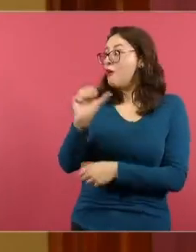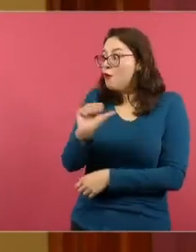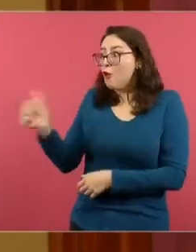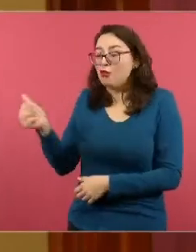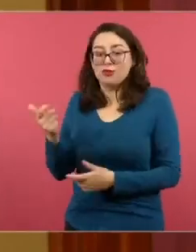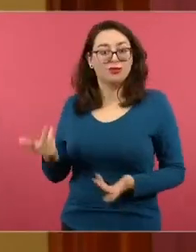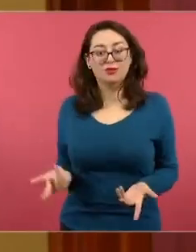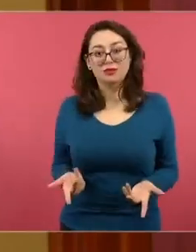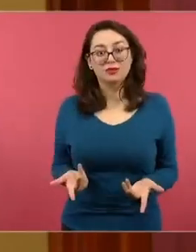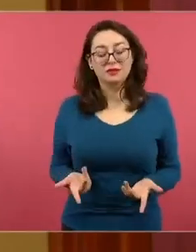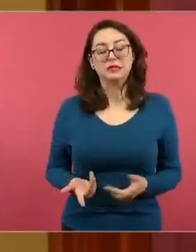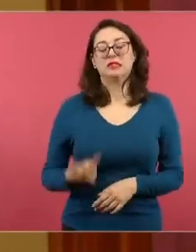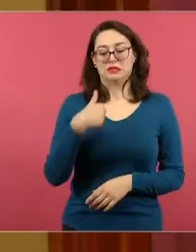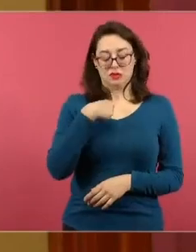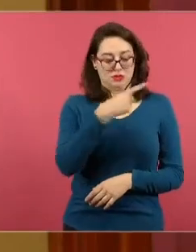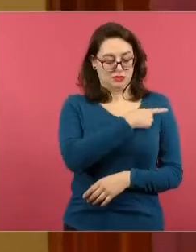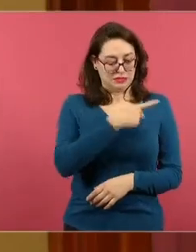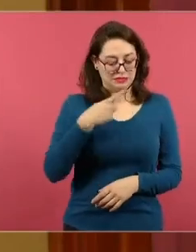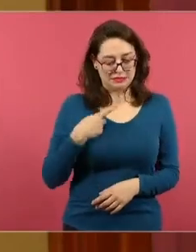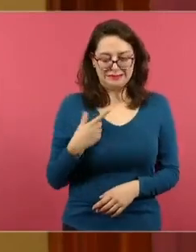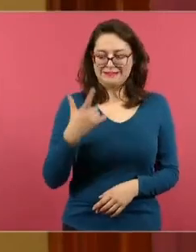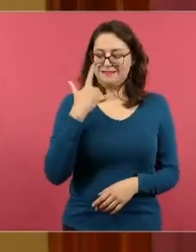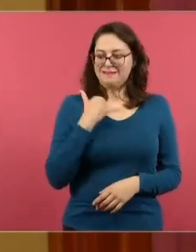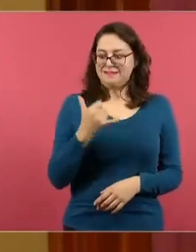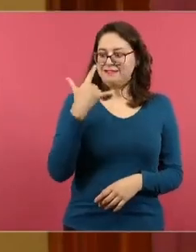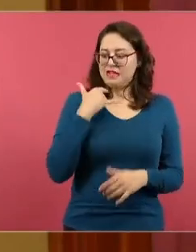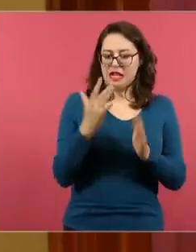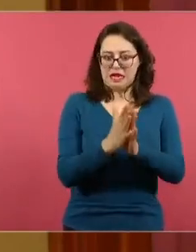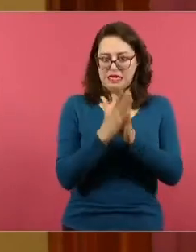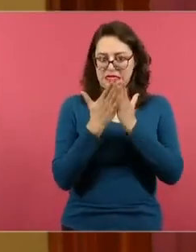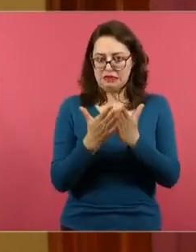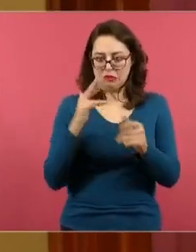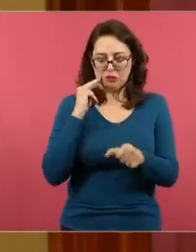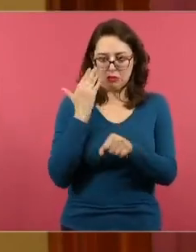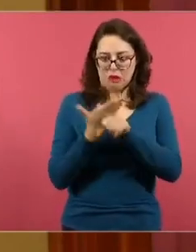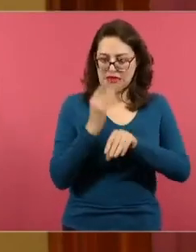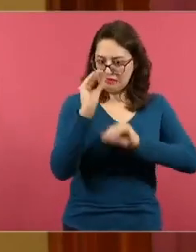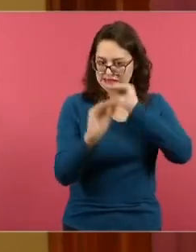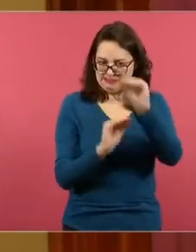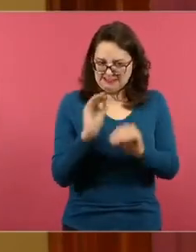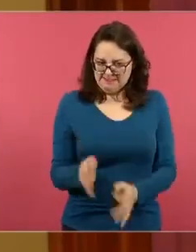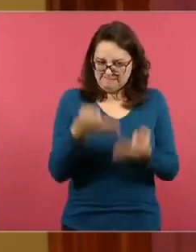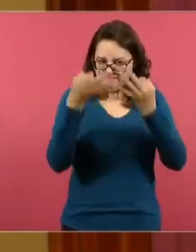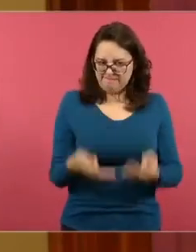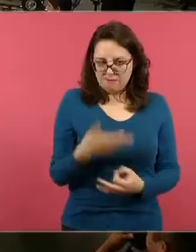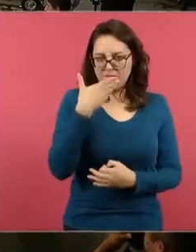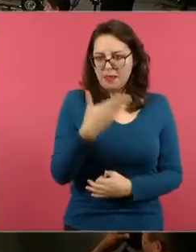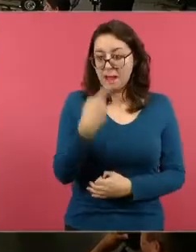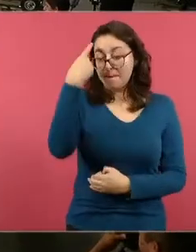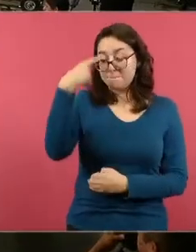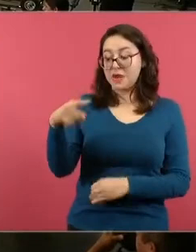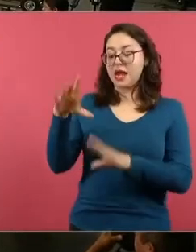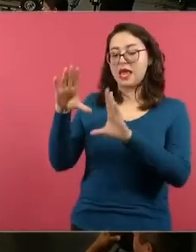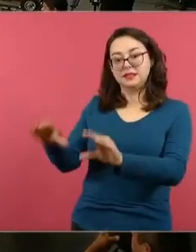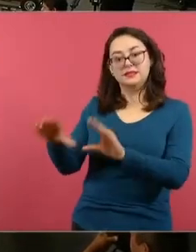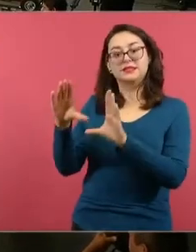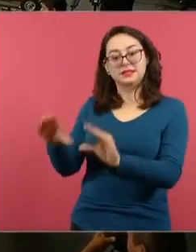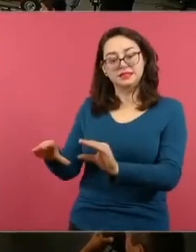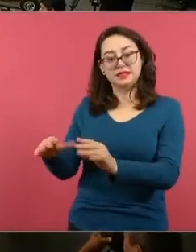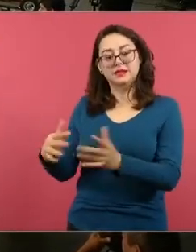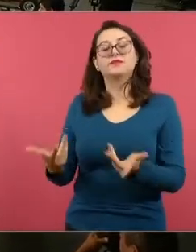mejor trabajo. En ese sentido, estos proyectos de desarrollo de aprendizaje permitieron